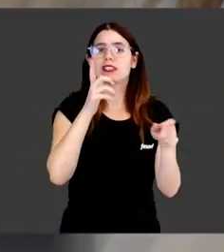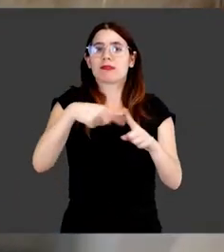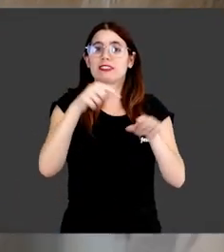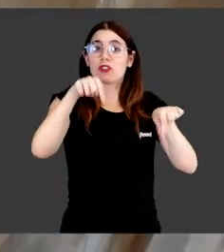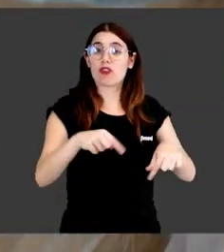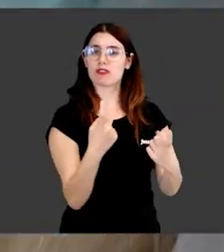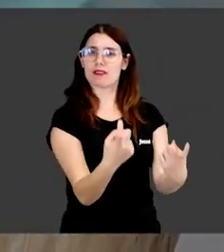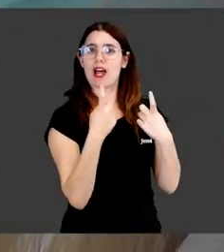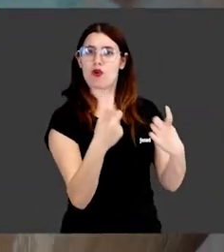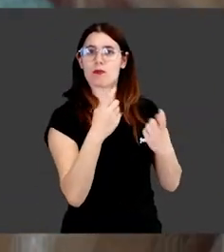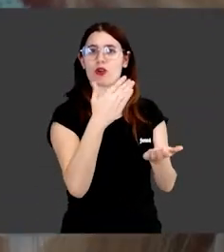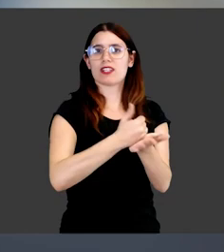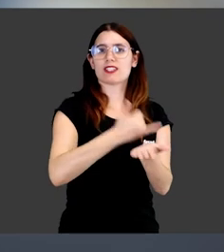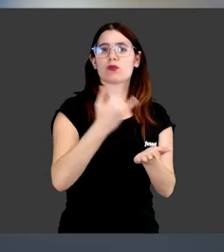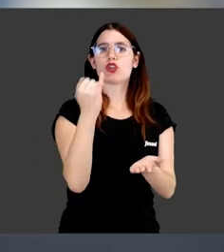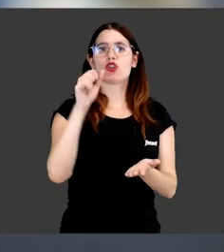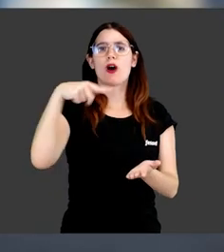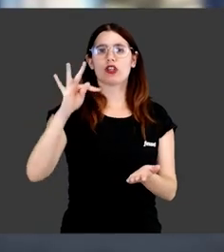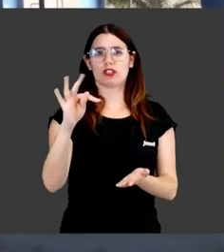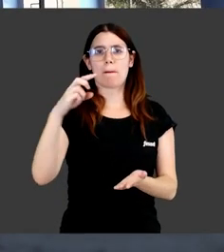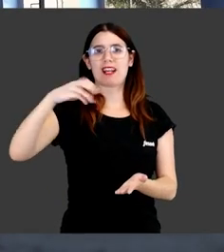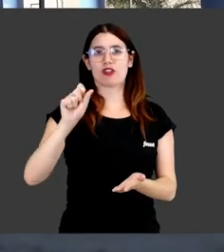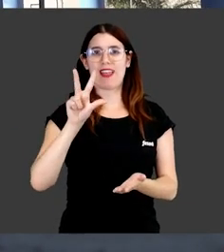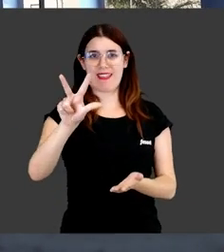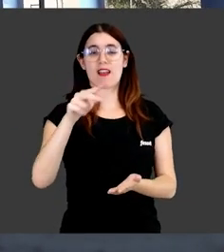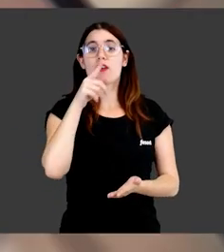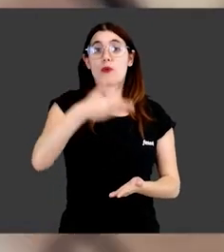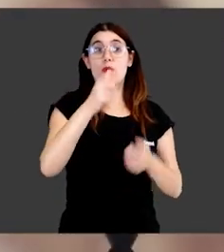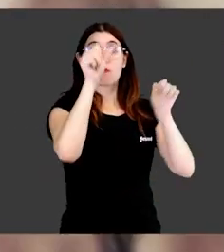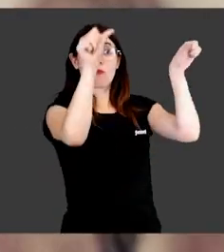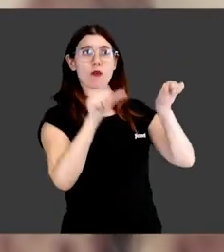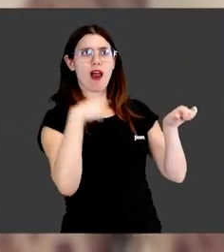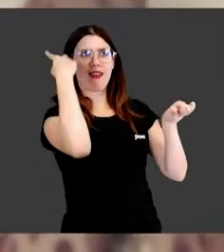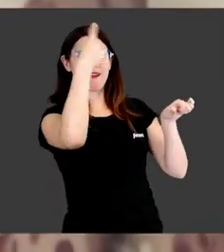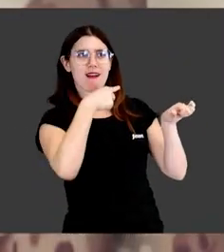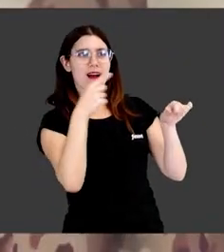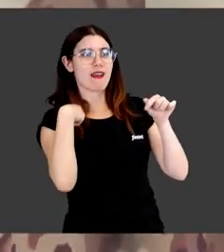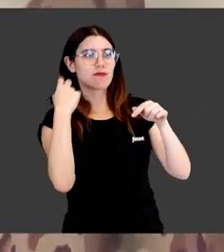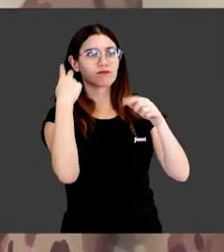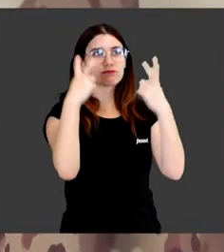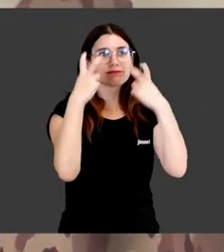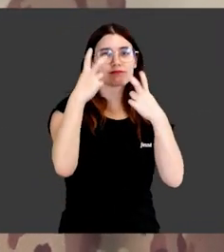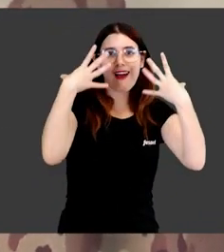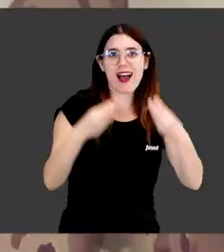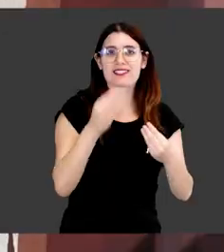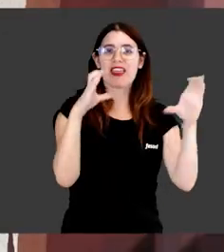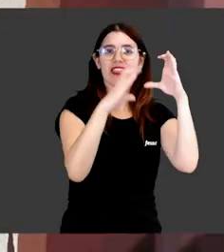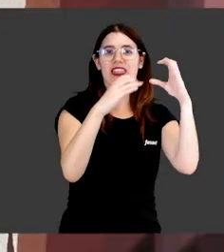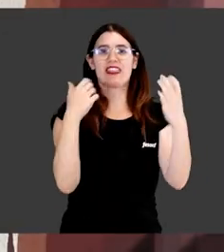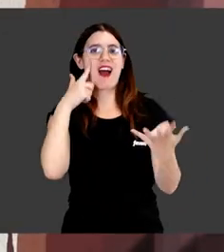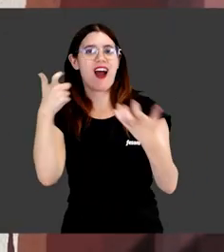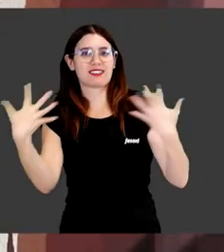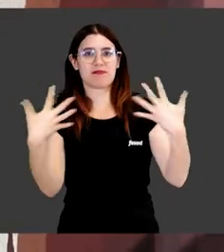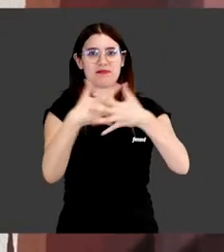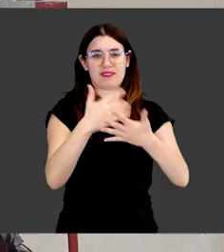el alumnado y personal del Instituto Joanot Martorey. Un mural con un retrato cargado de expresividad inunda de ciencia y arte del patio del